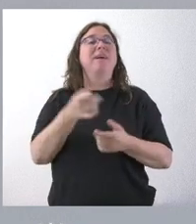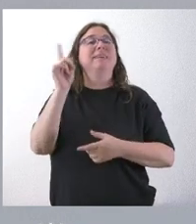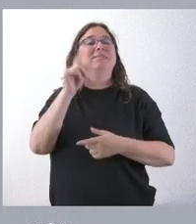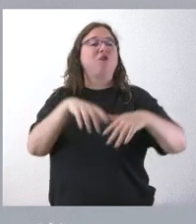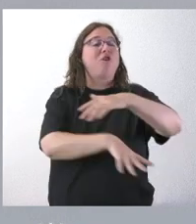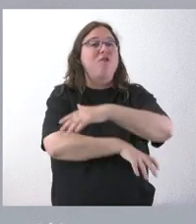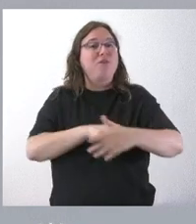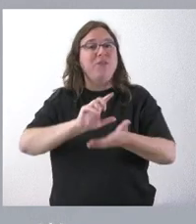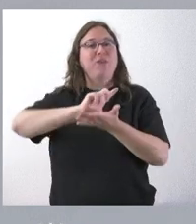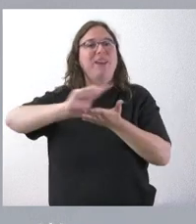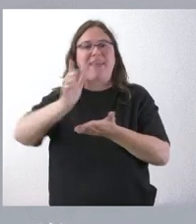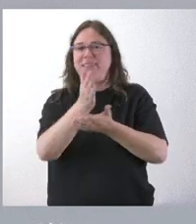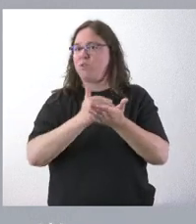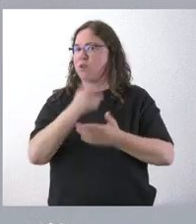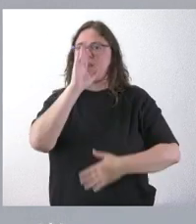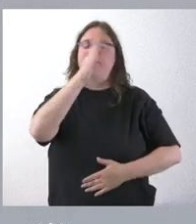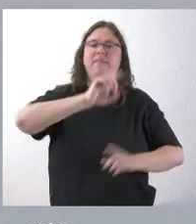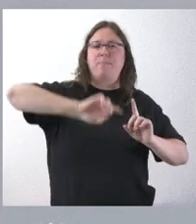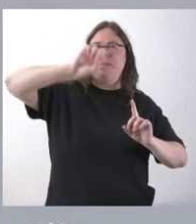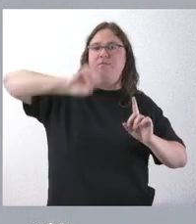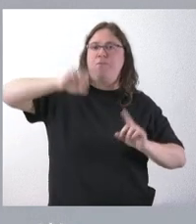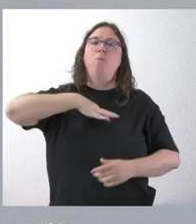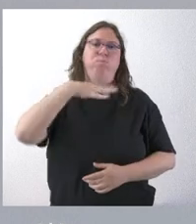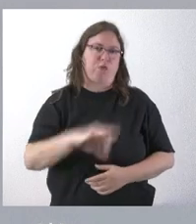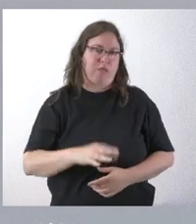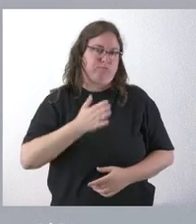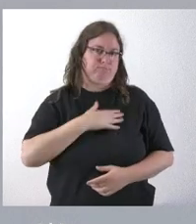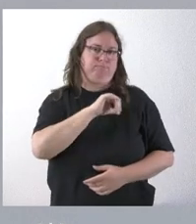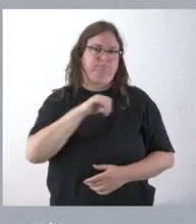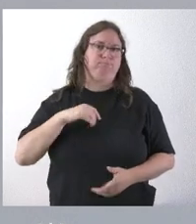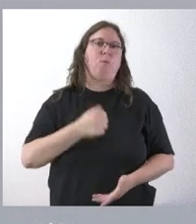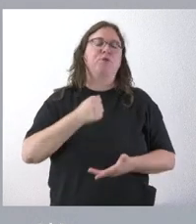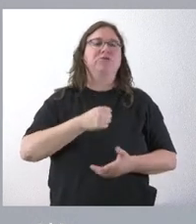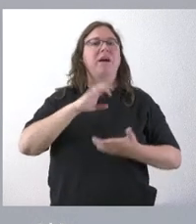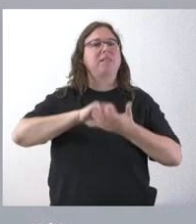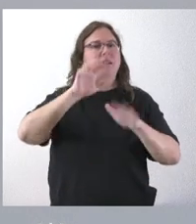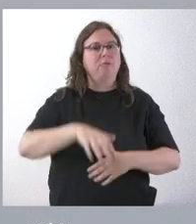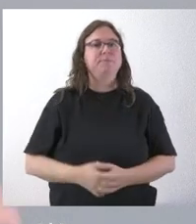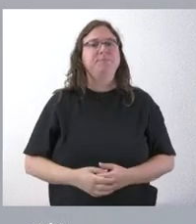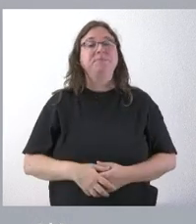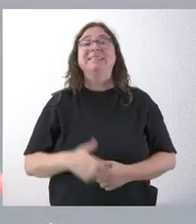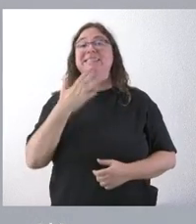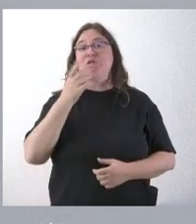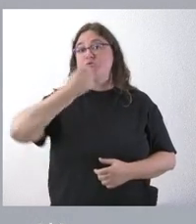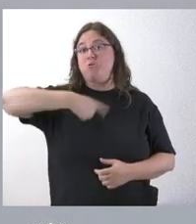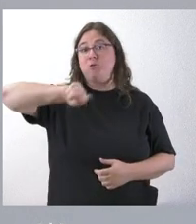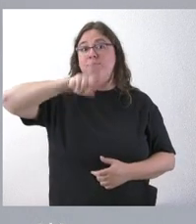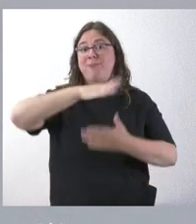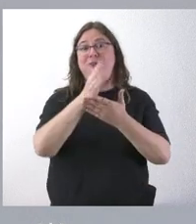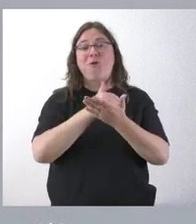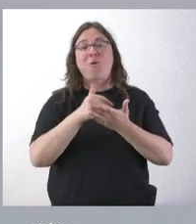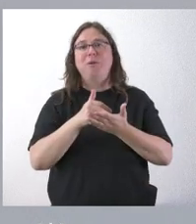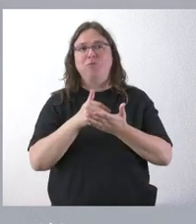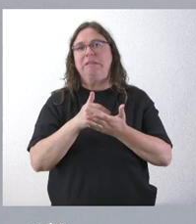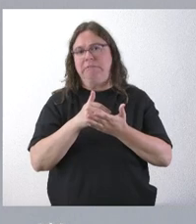fondo de liquidez autonómica con las limitaciones que esto supone. Para nosotros, que somos una comunidad autónoma que tiene una